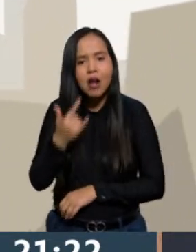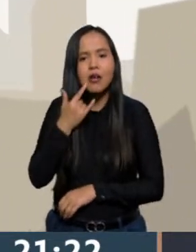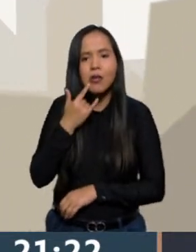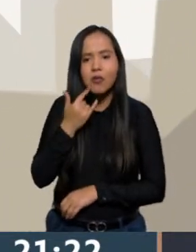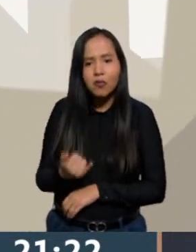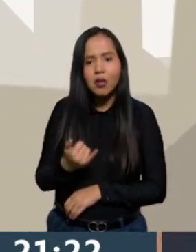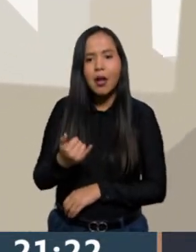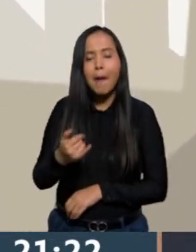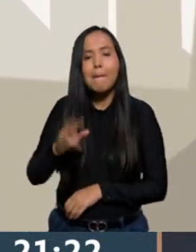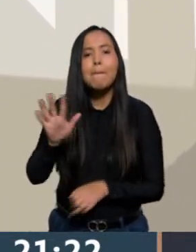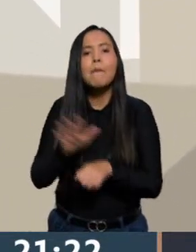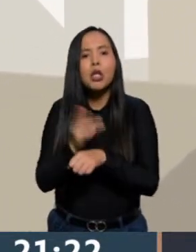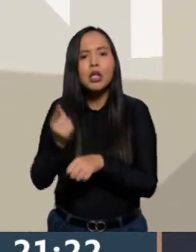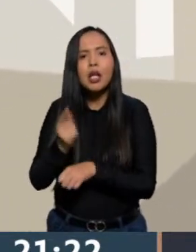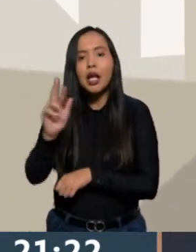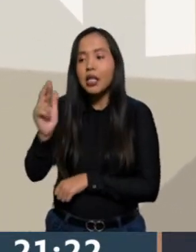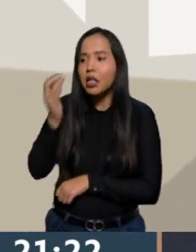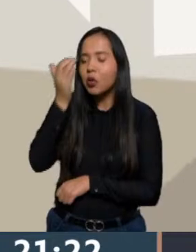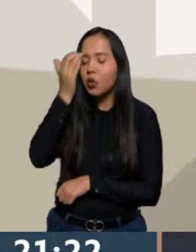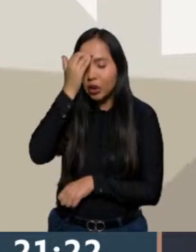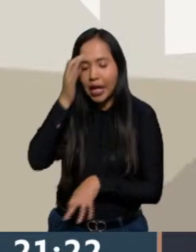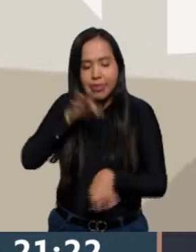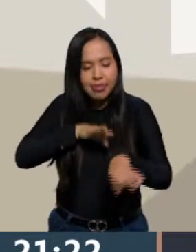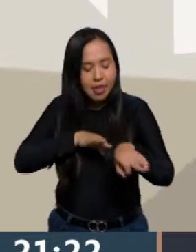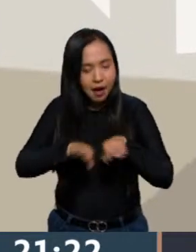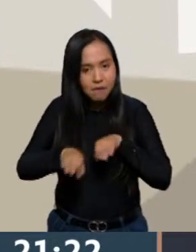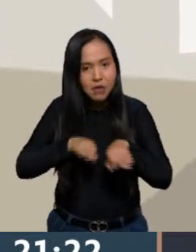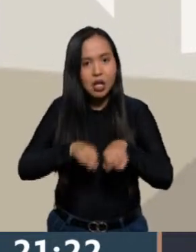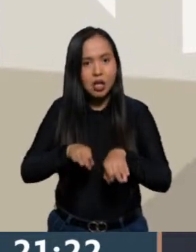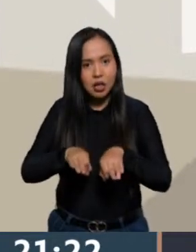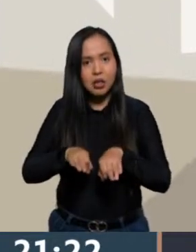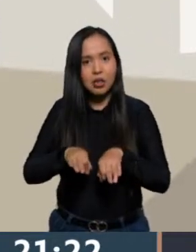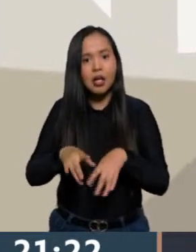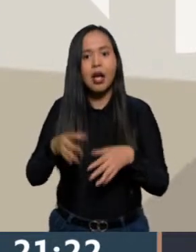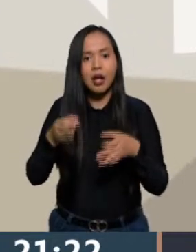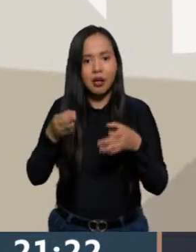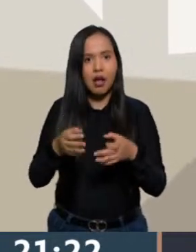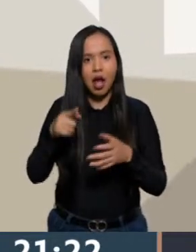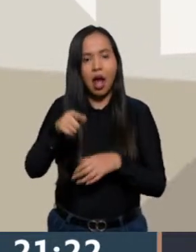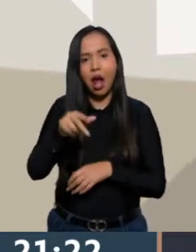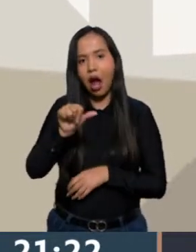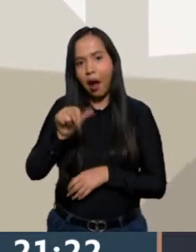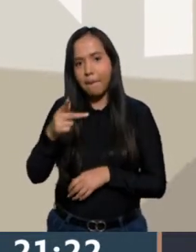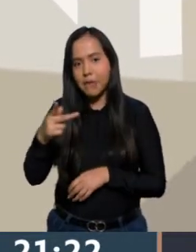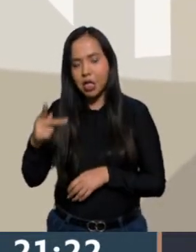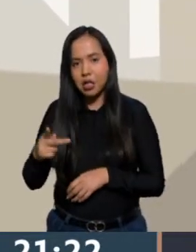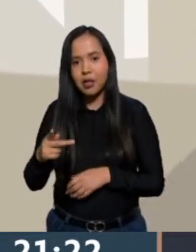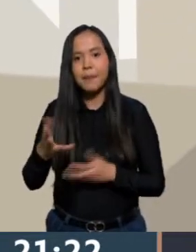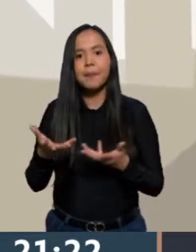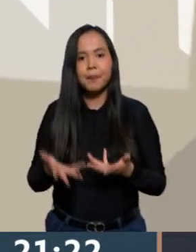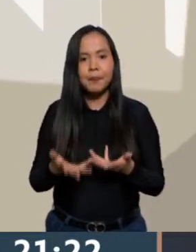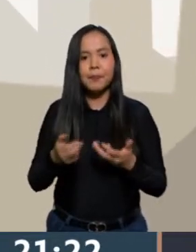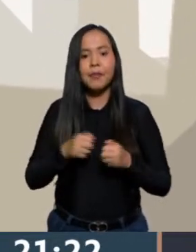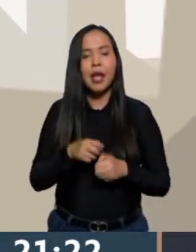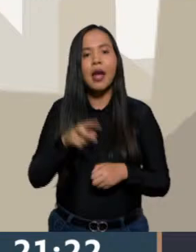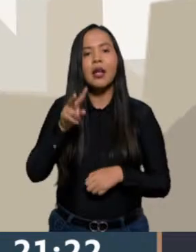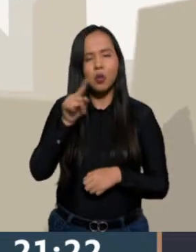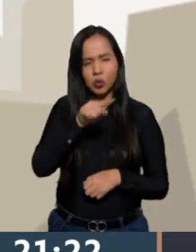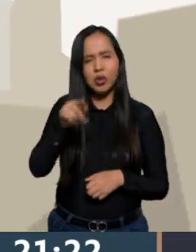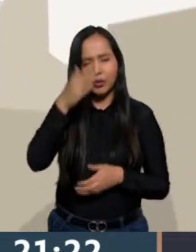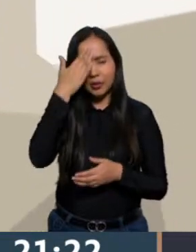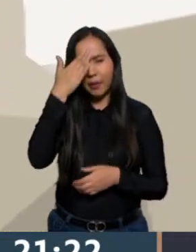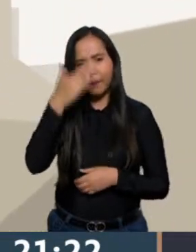el reconocimiento de la relación de trabajo en el trabajo de plataformas digitales. Recordemos que estas plataformas